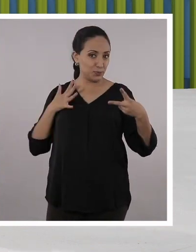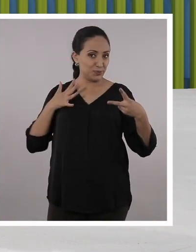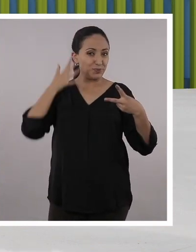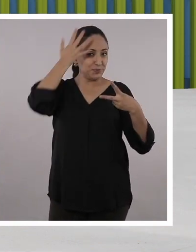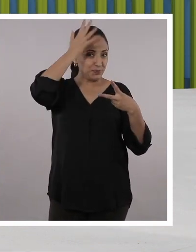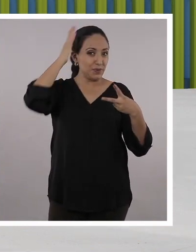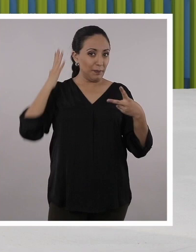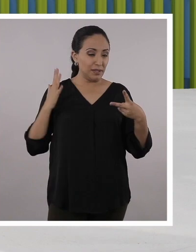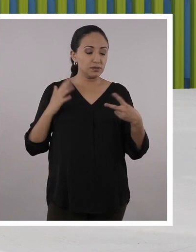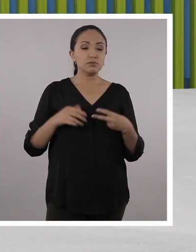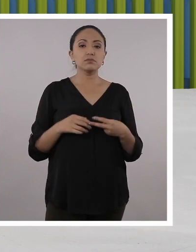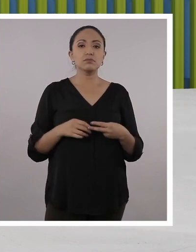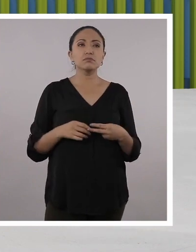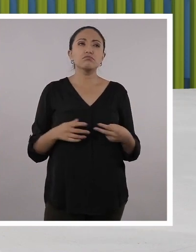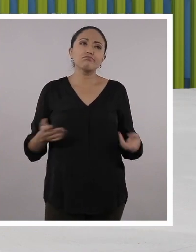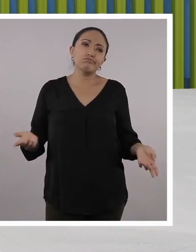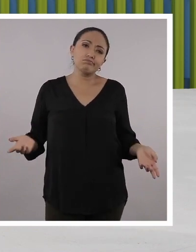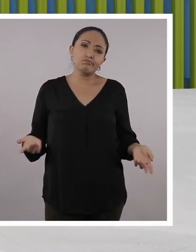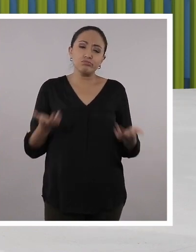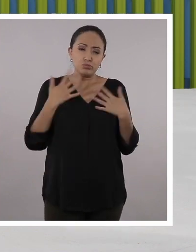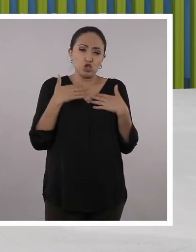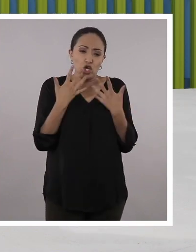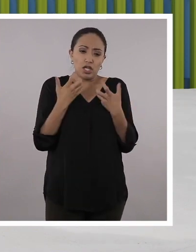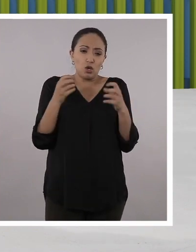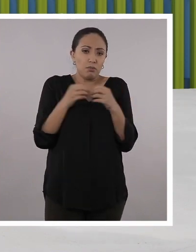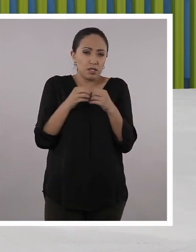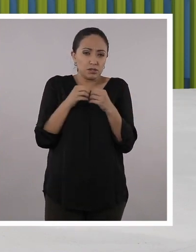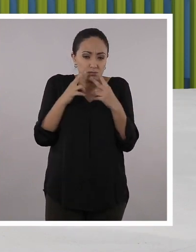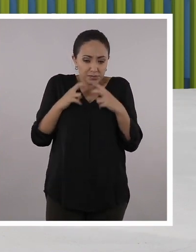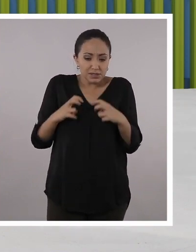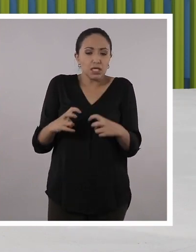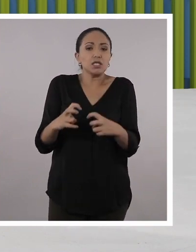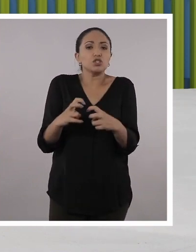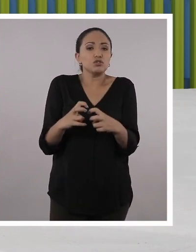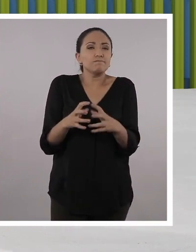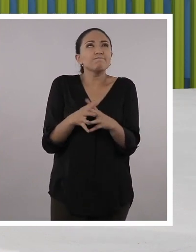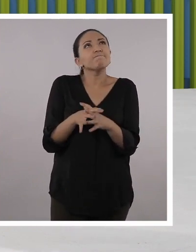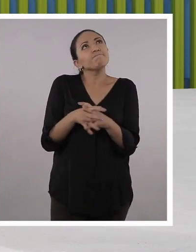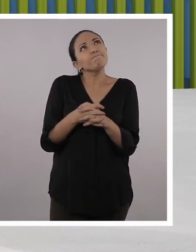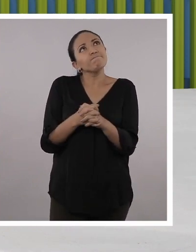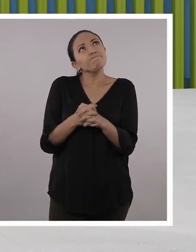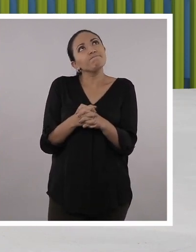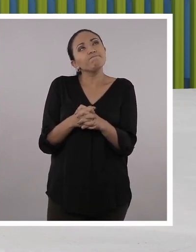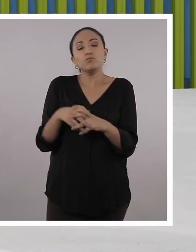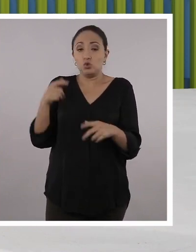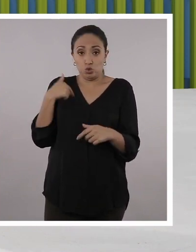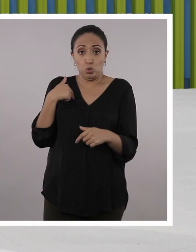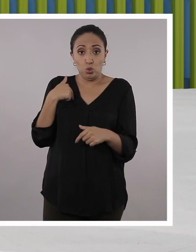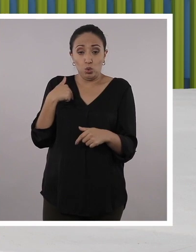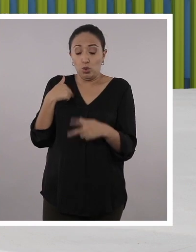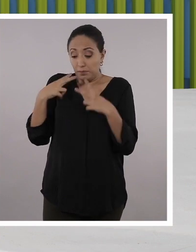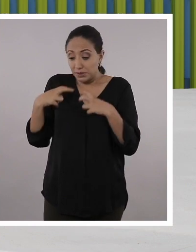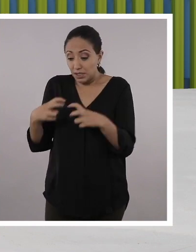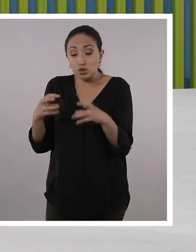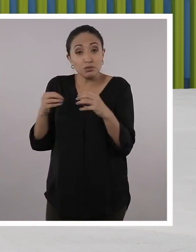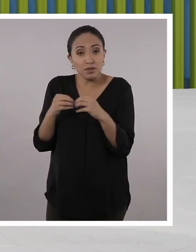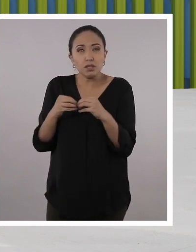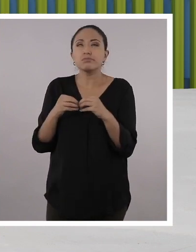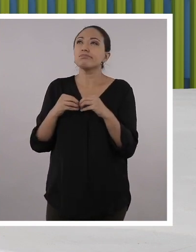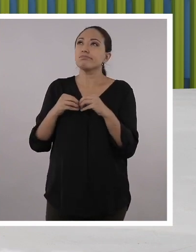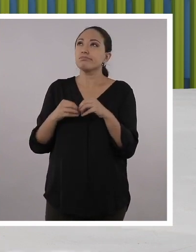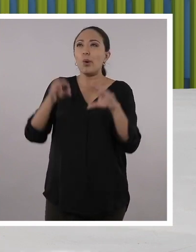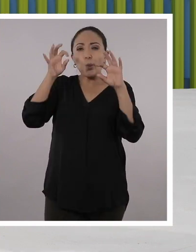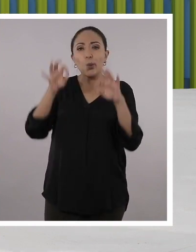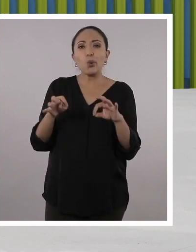amarillo. ¿Qué quisieras seguir investigando? Vamos, Santi. Por ejemplo, yo quisiera